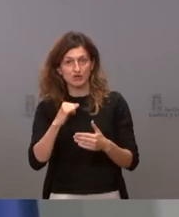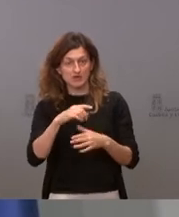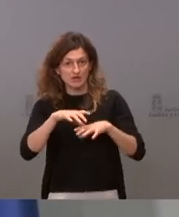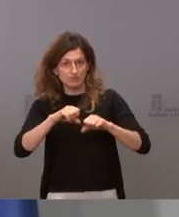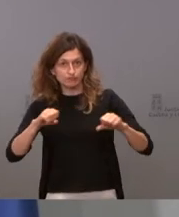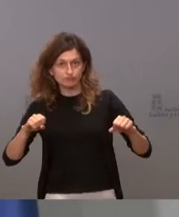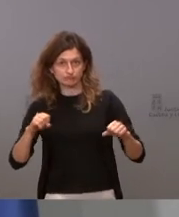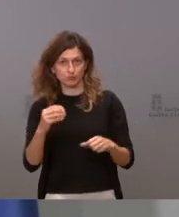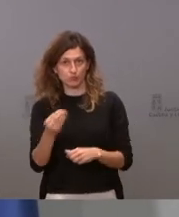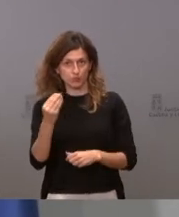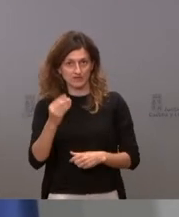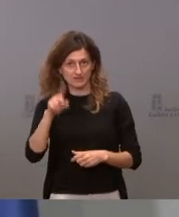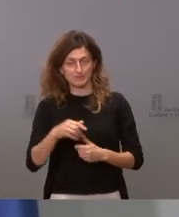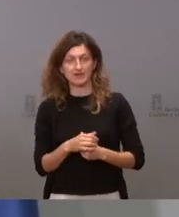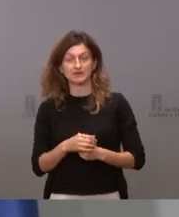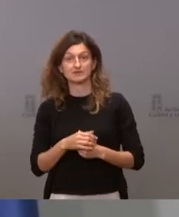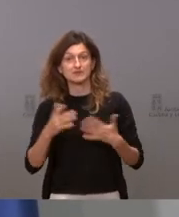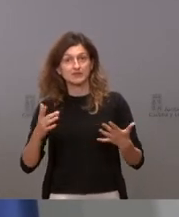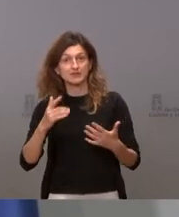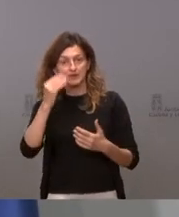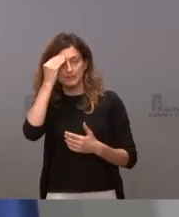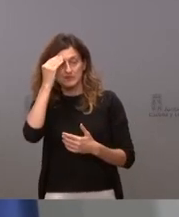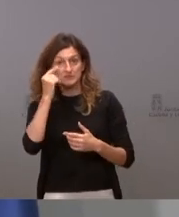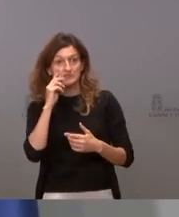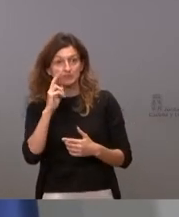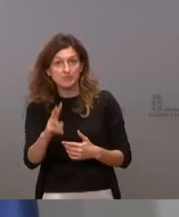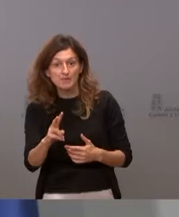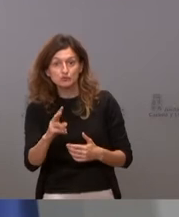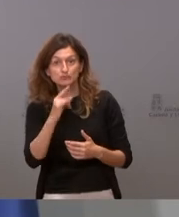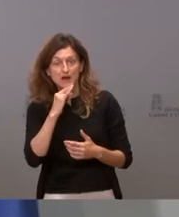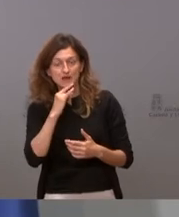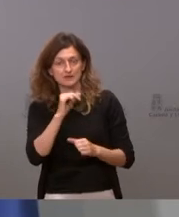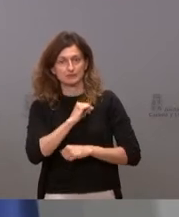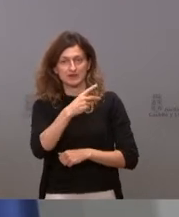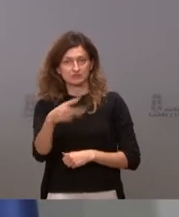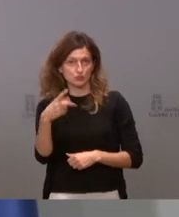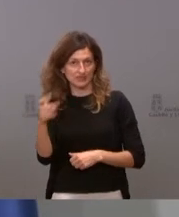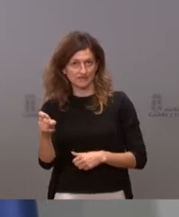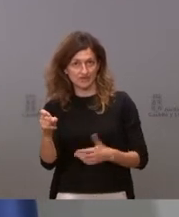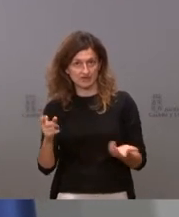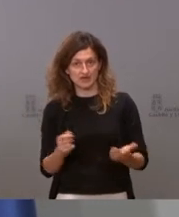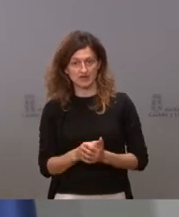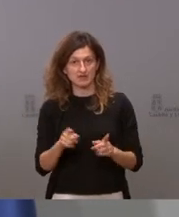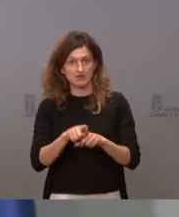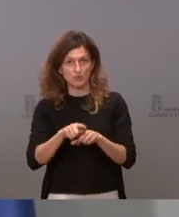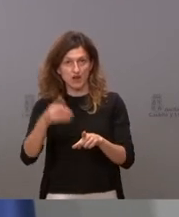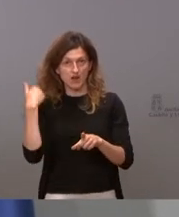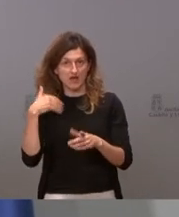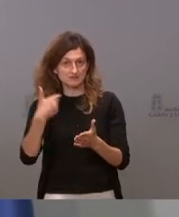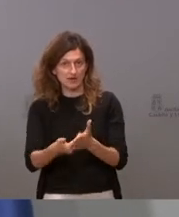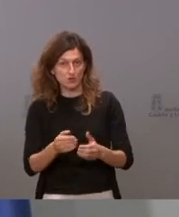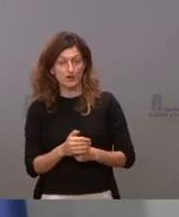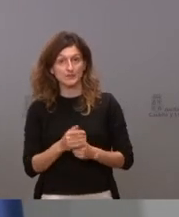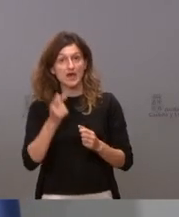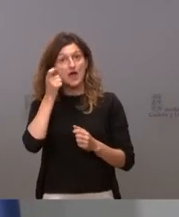muy buena. naturalmente, vamos a estar atentos y, naturalmente, si vieramos cualquier cosa, no esperaríamos a los 14 días como no hemos esperado en otras ocasiones. Hay algunos